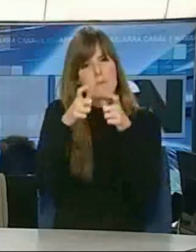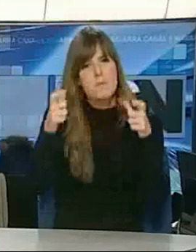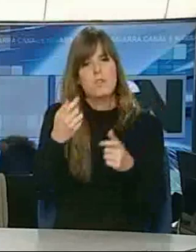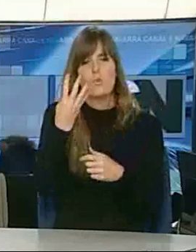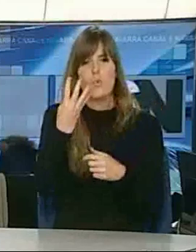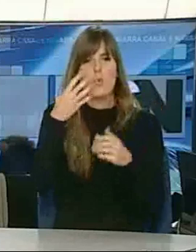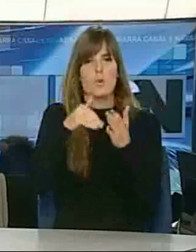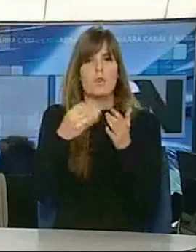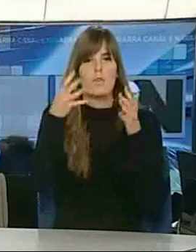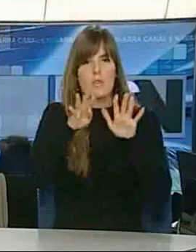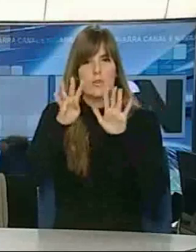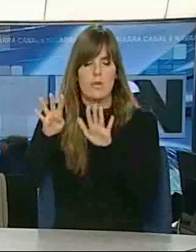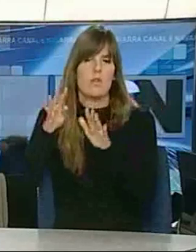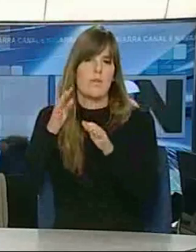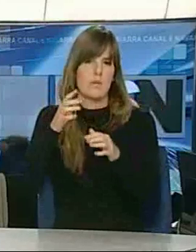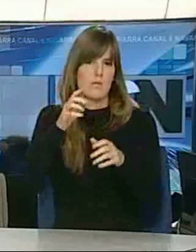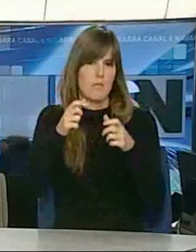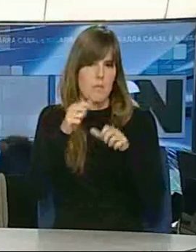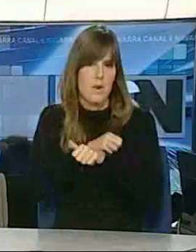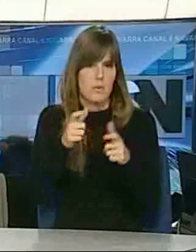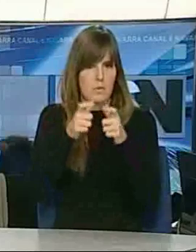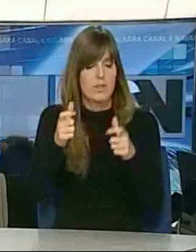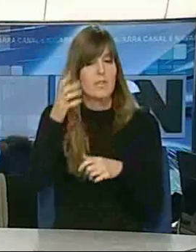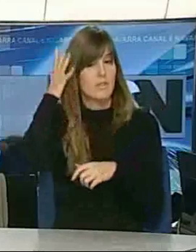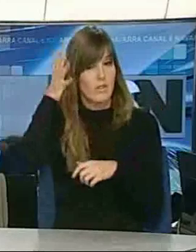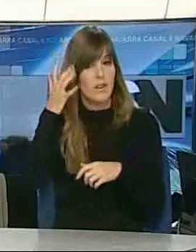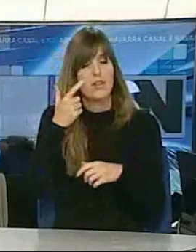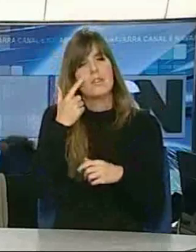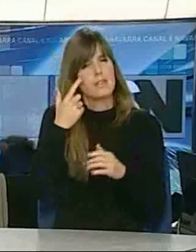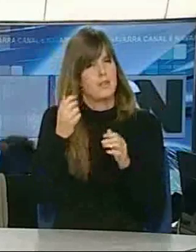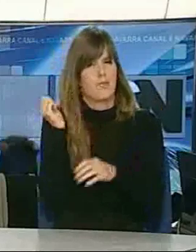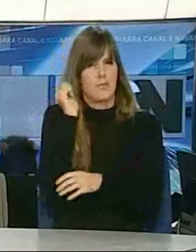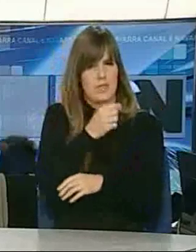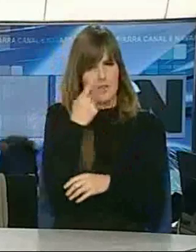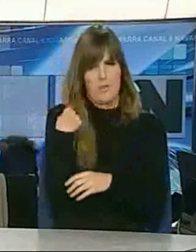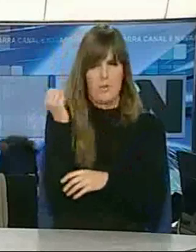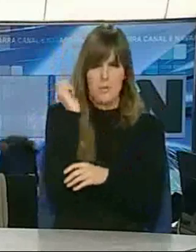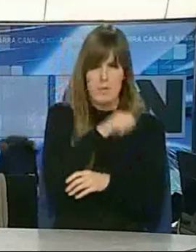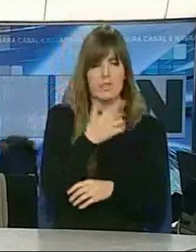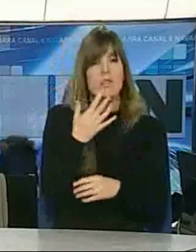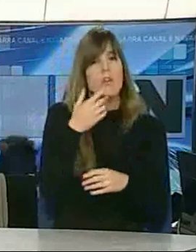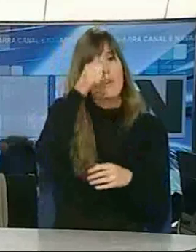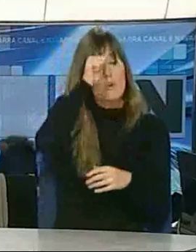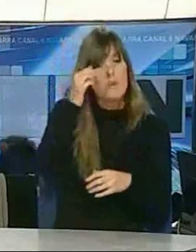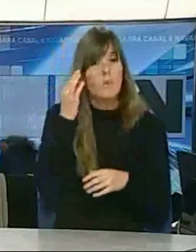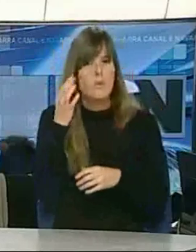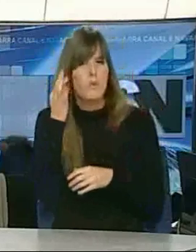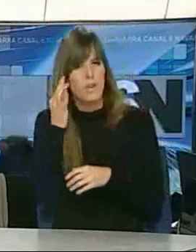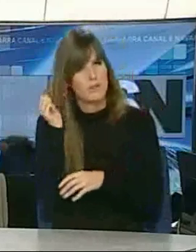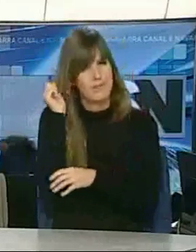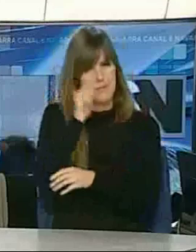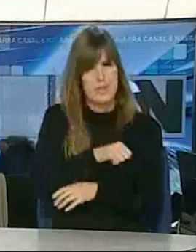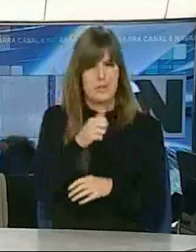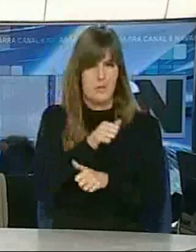Es un incremento del 11,07% con respecto al año anterior. Por sexo sigue habiendo más mujeres sin empleo y por